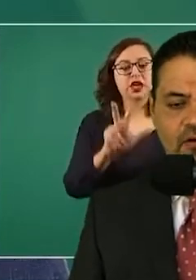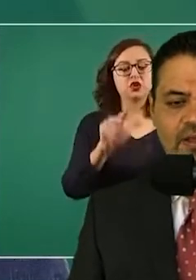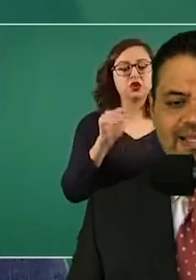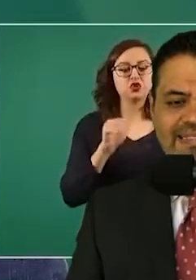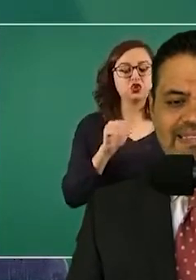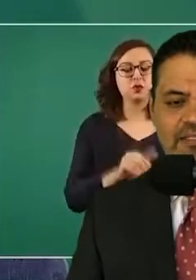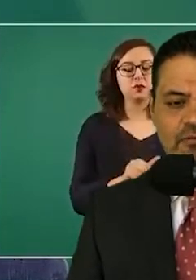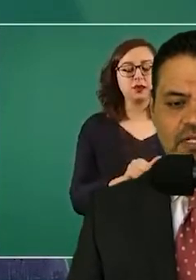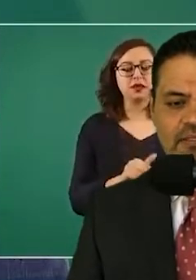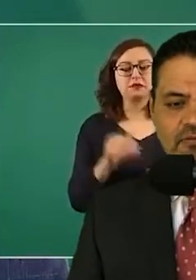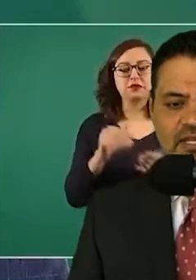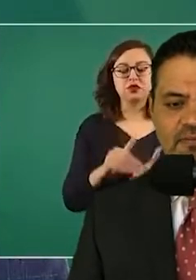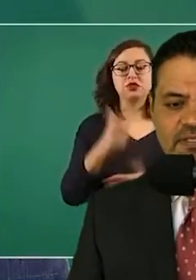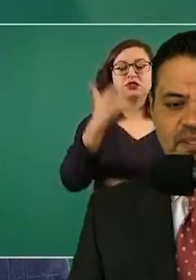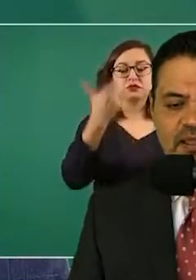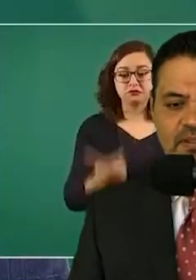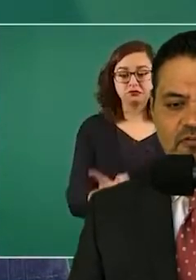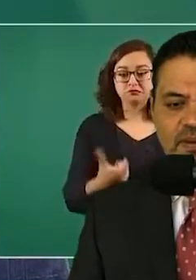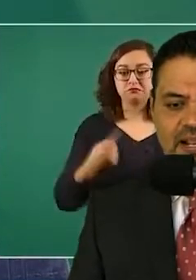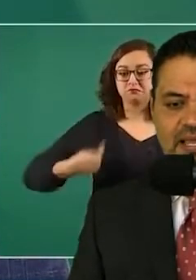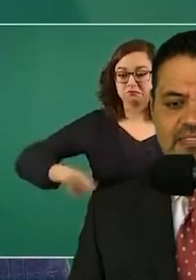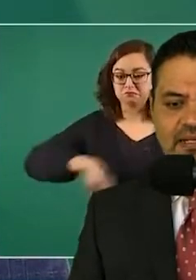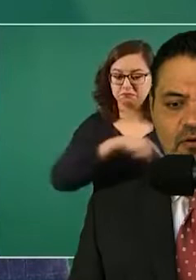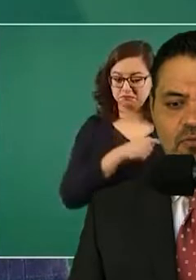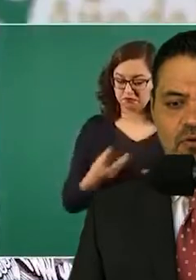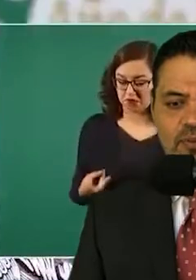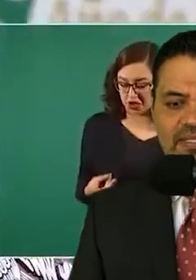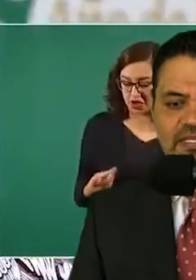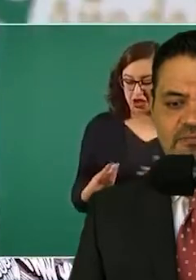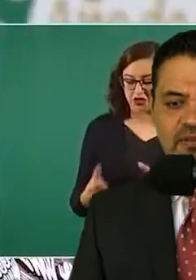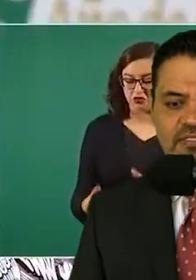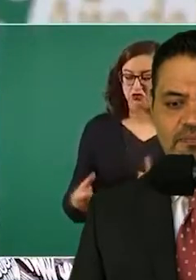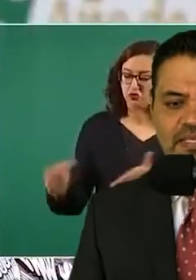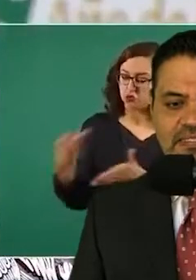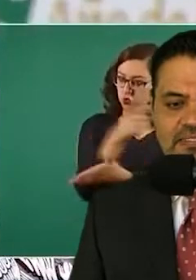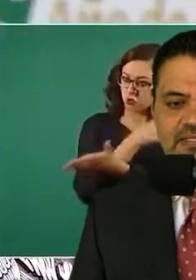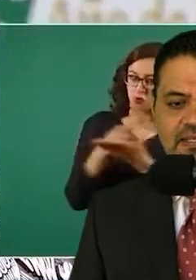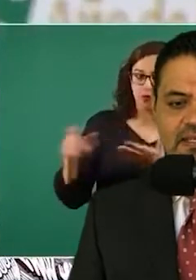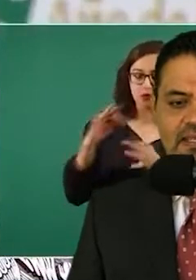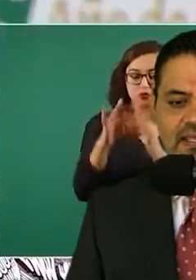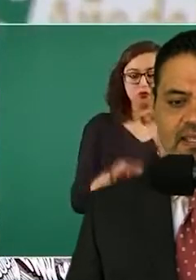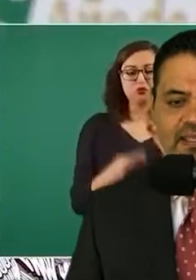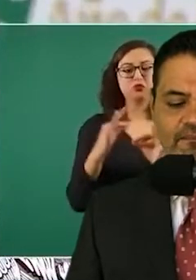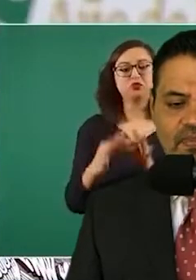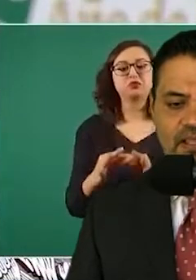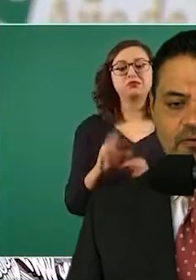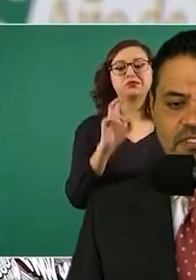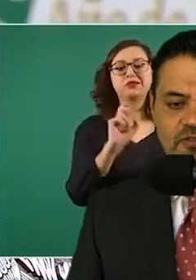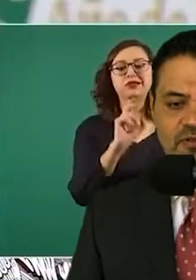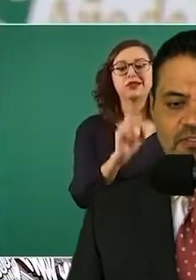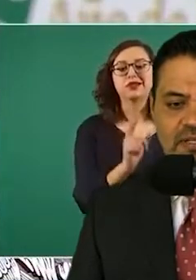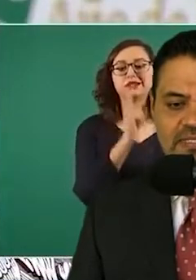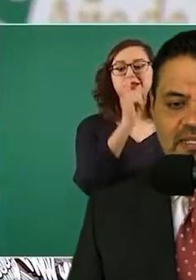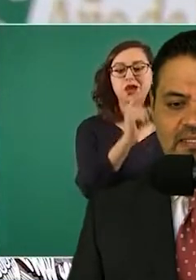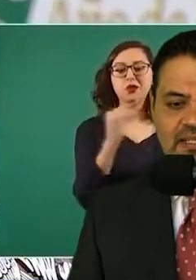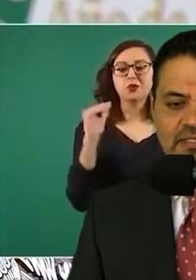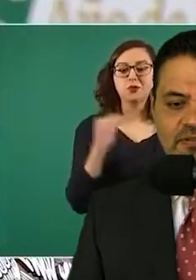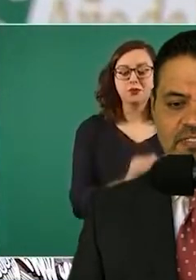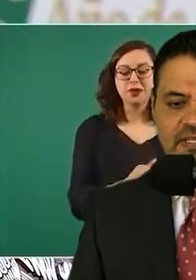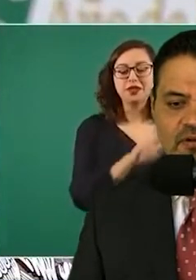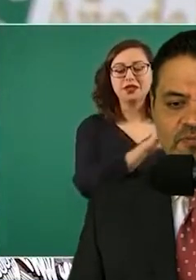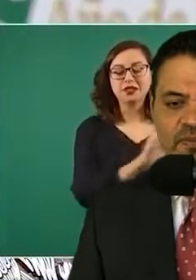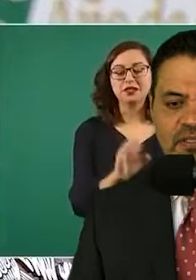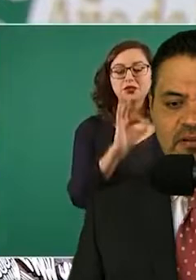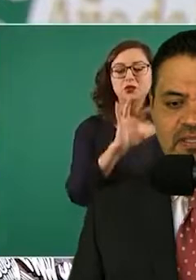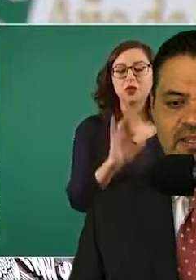adquirió 132 claves de medicamentos para cáncer, con un volumen de 6 millones de piezas, y negociaciones con la Secretaría de